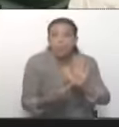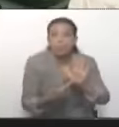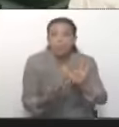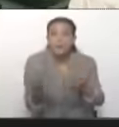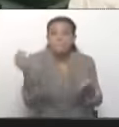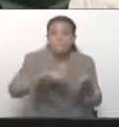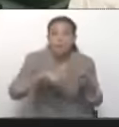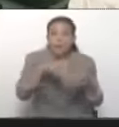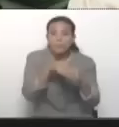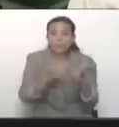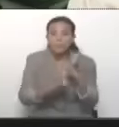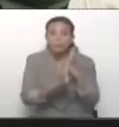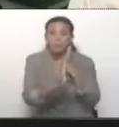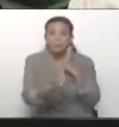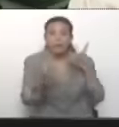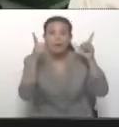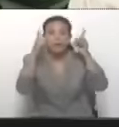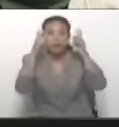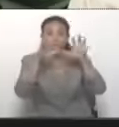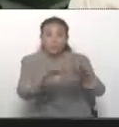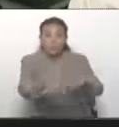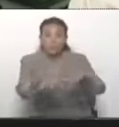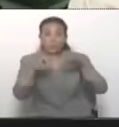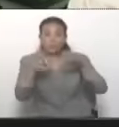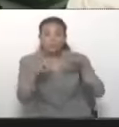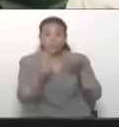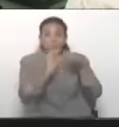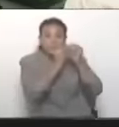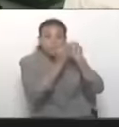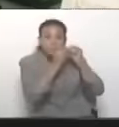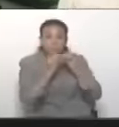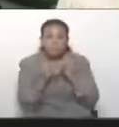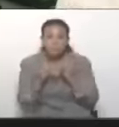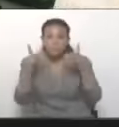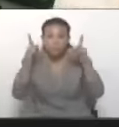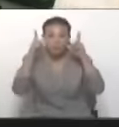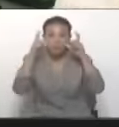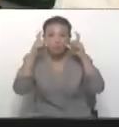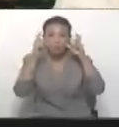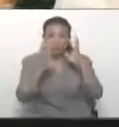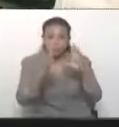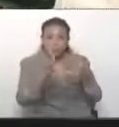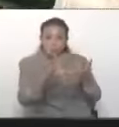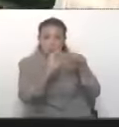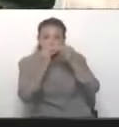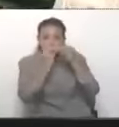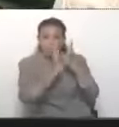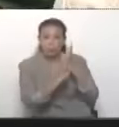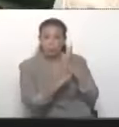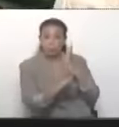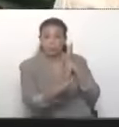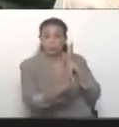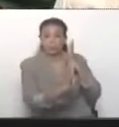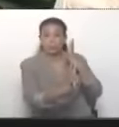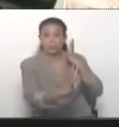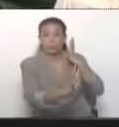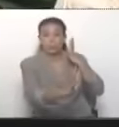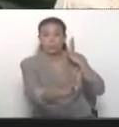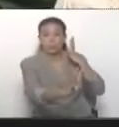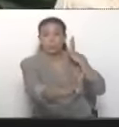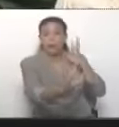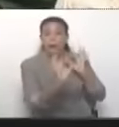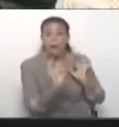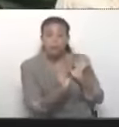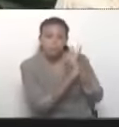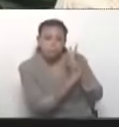electores y presentar una foto, porque ellos lo que querían era una foto. Y la consiguieron, entonces tenían una cola de personas